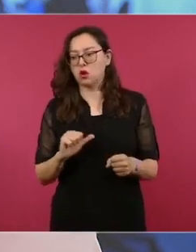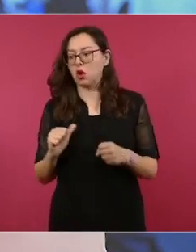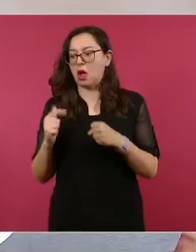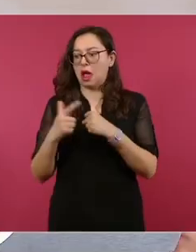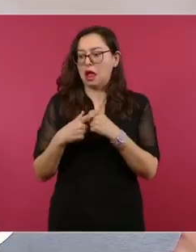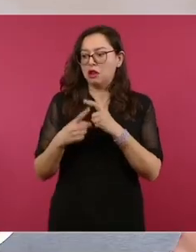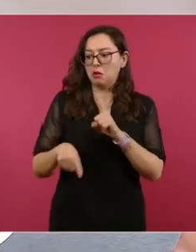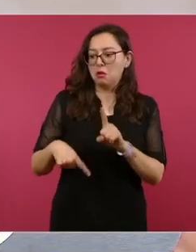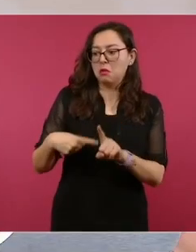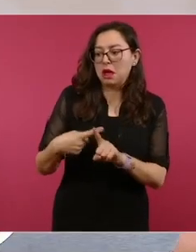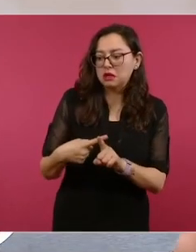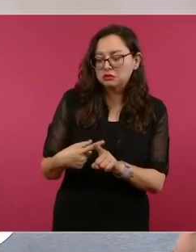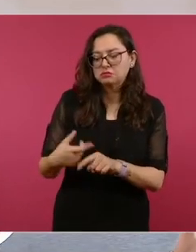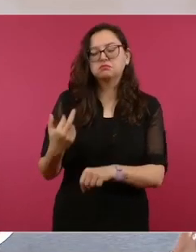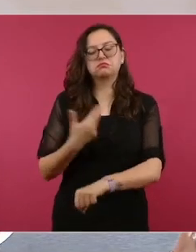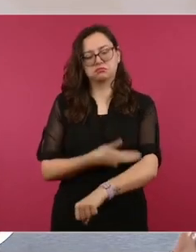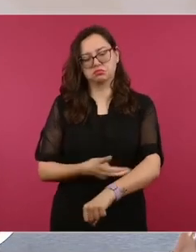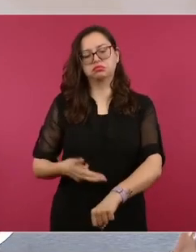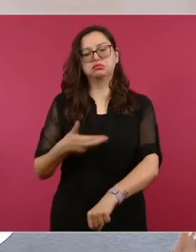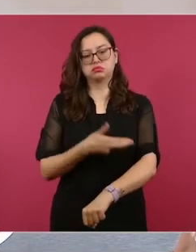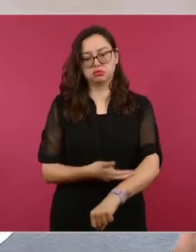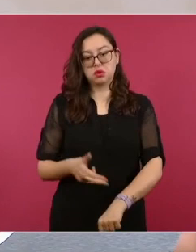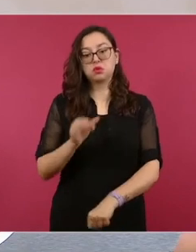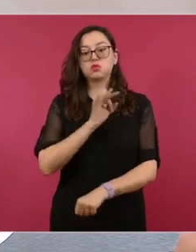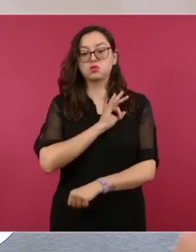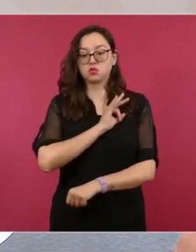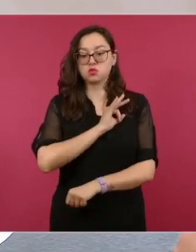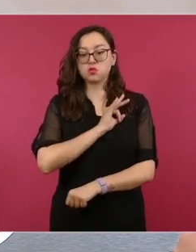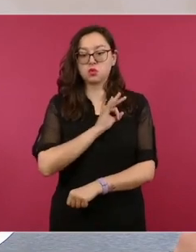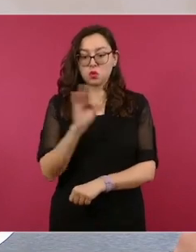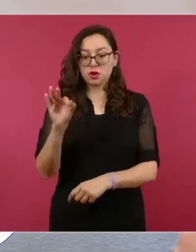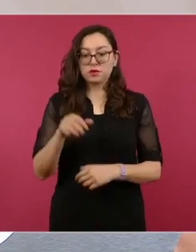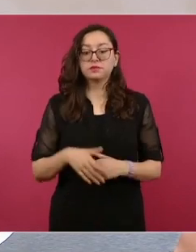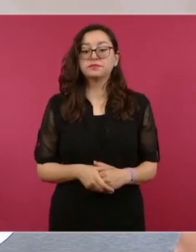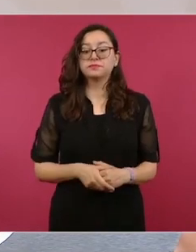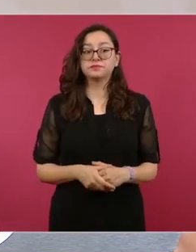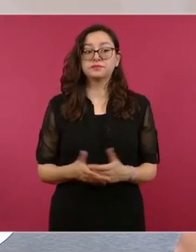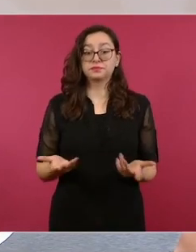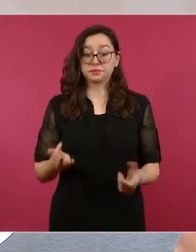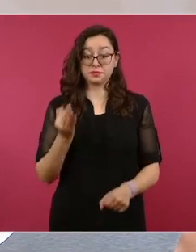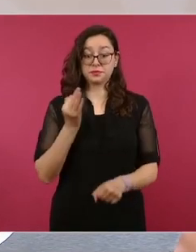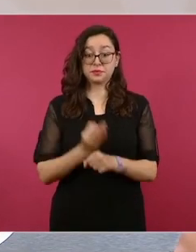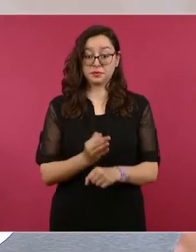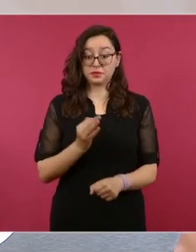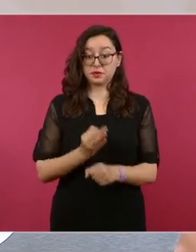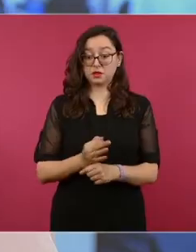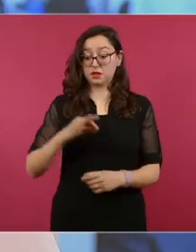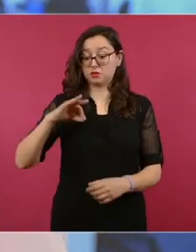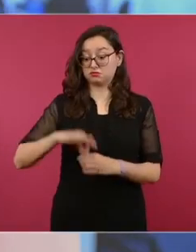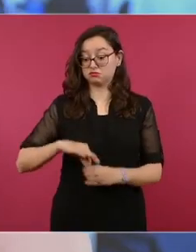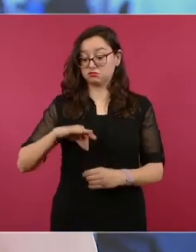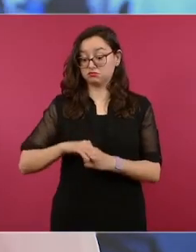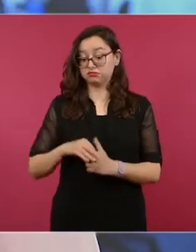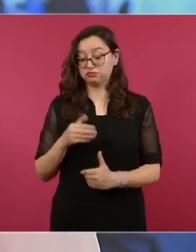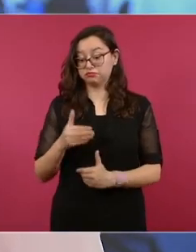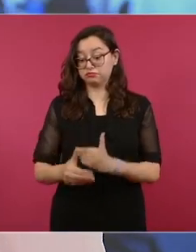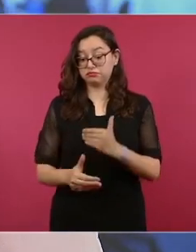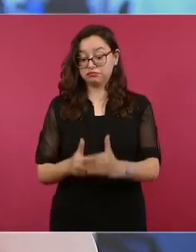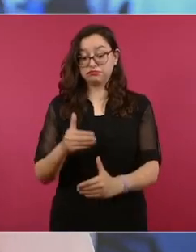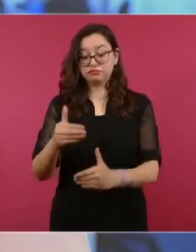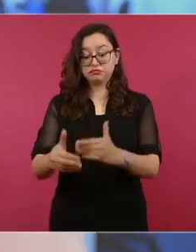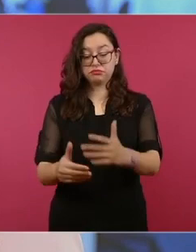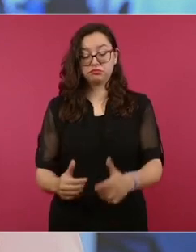pertinentes. Decirles a quienes participan en este proceso electoral que las autoridades de los tres